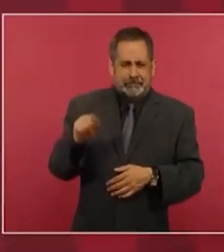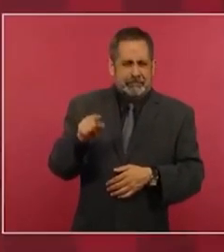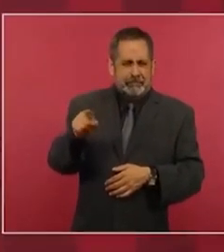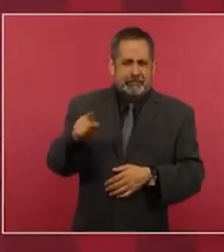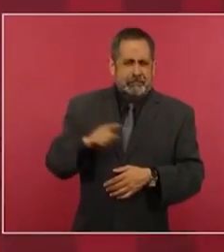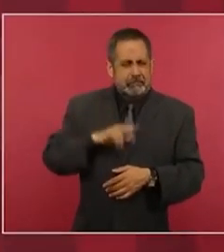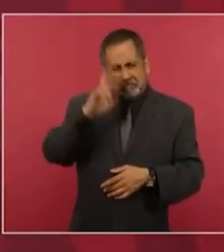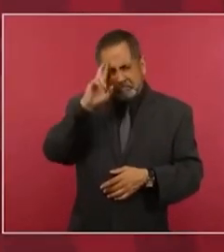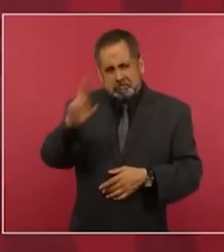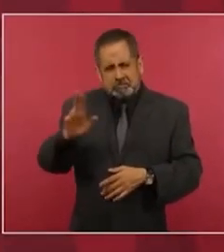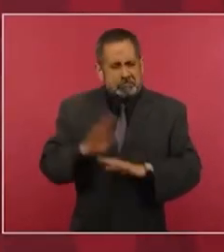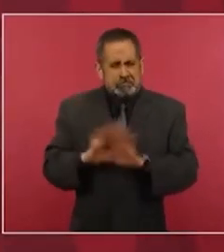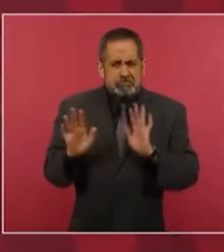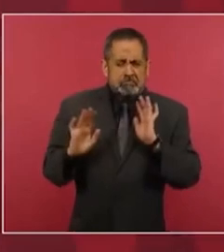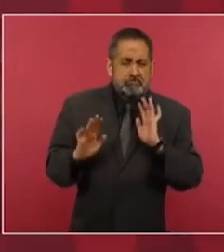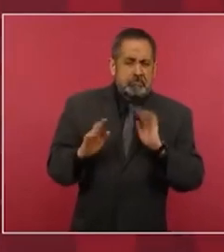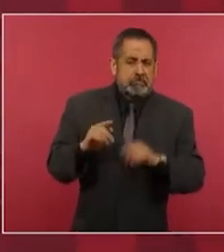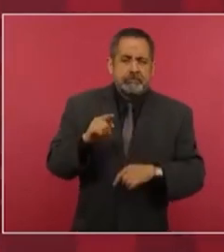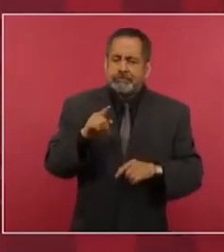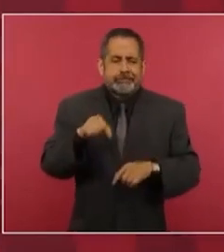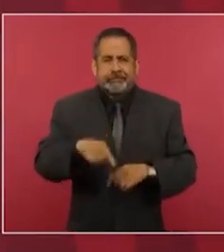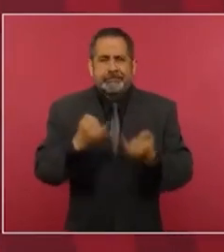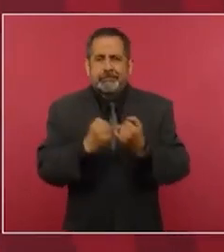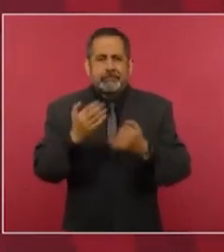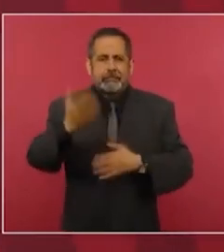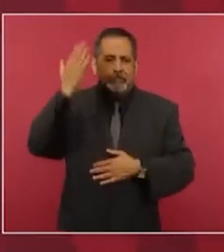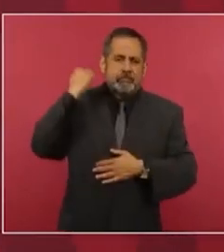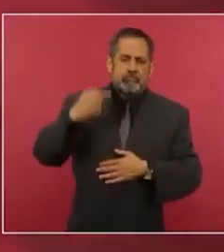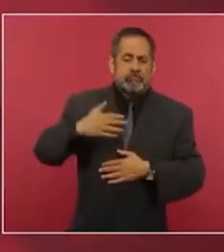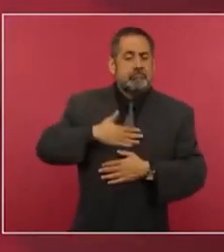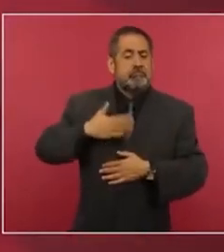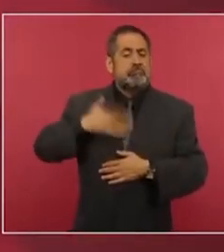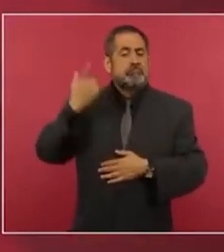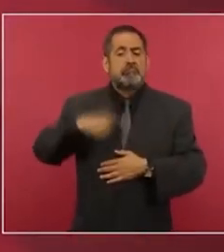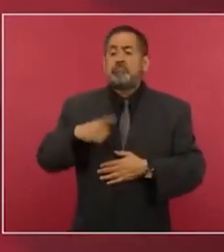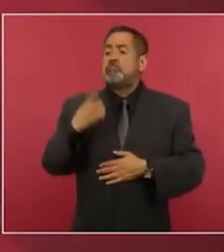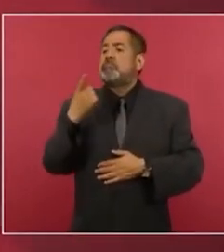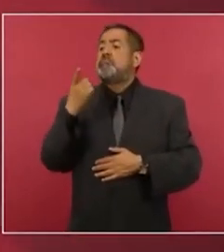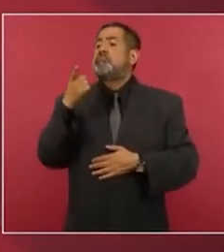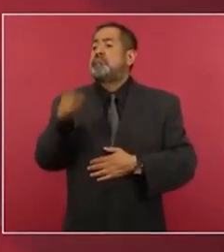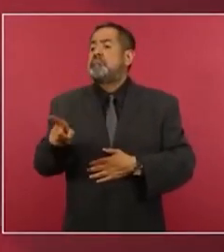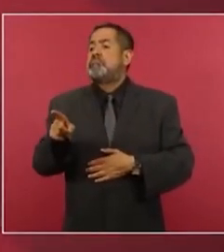ya no es el tiempo en que el presidente daba instrucciones